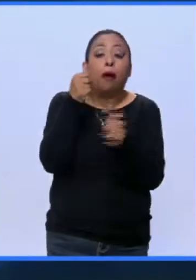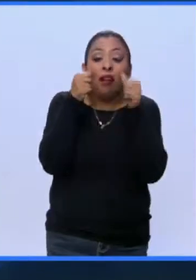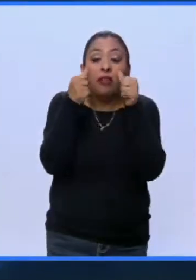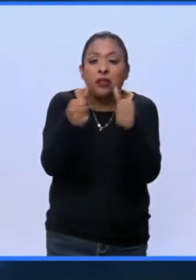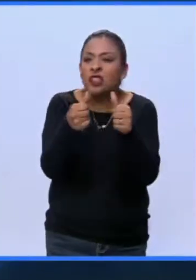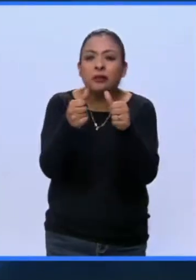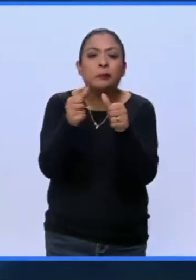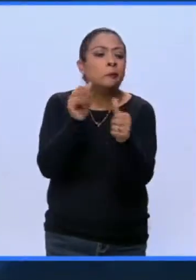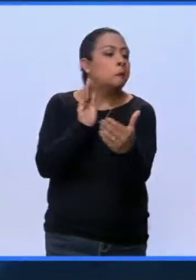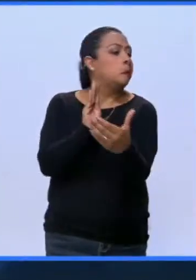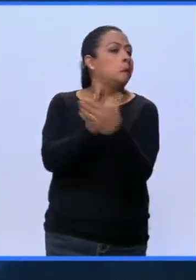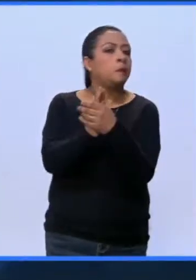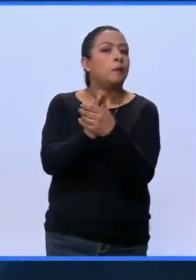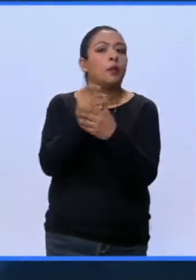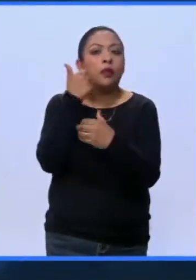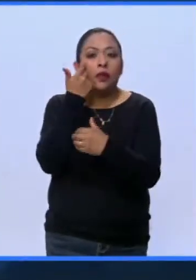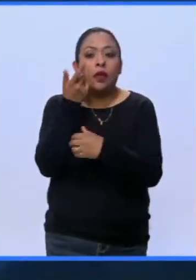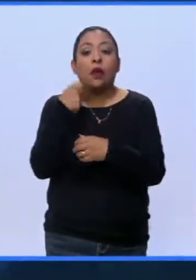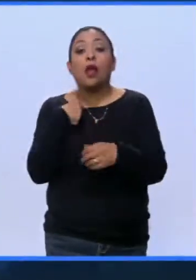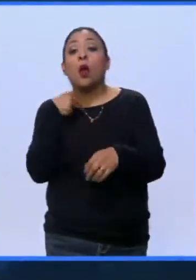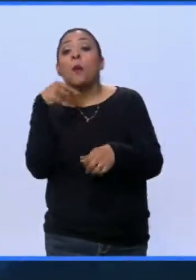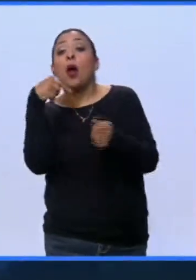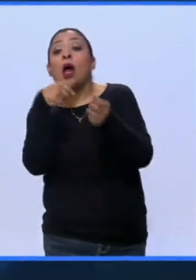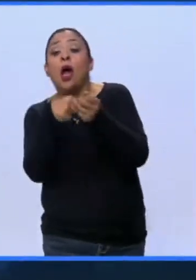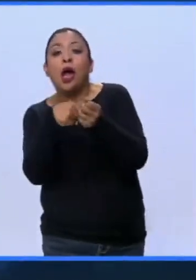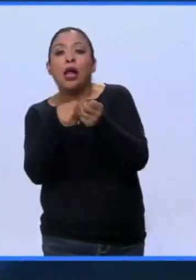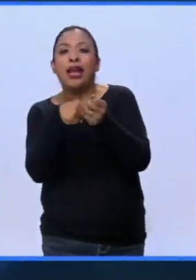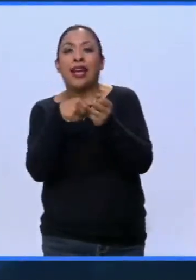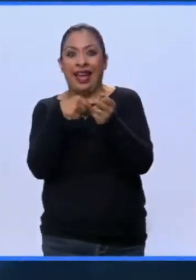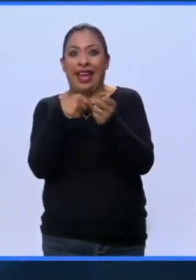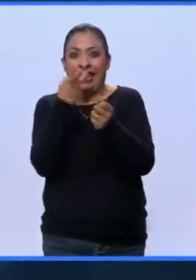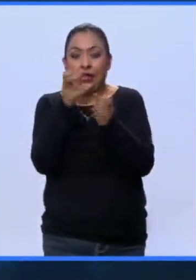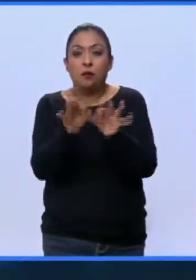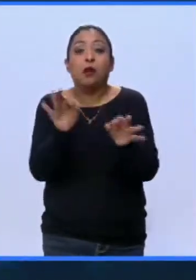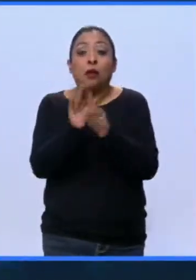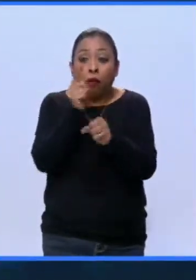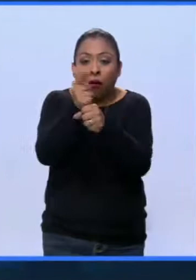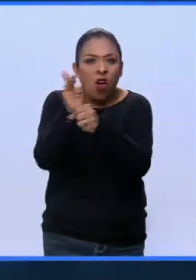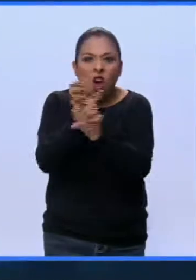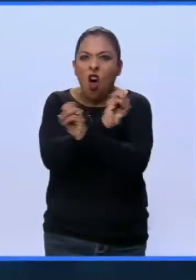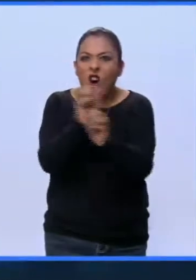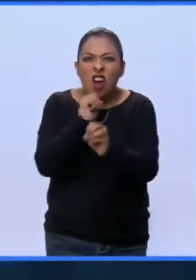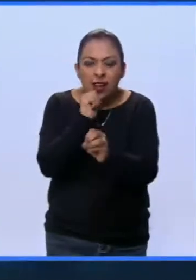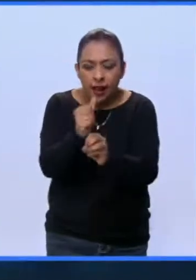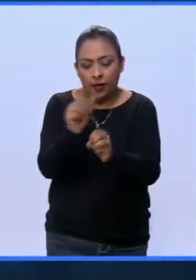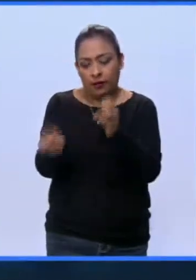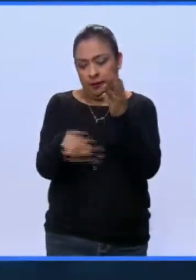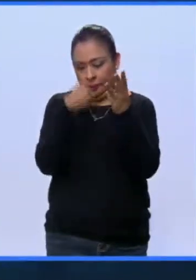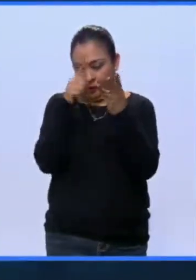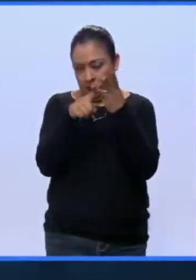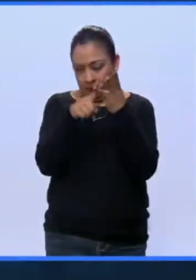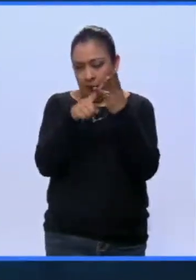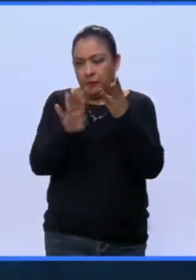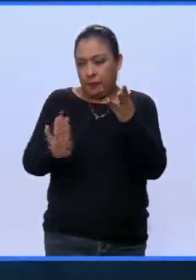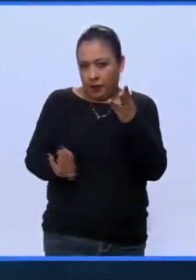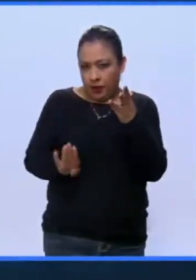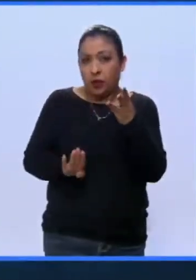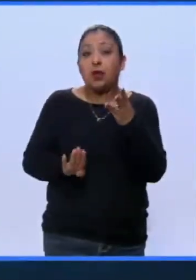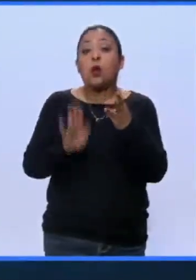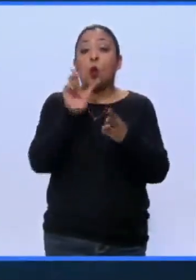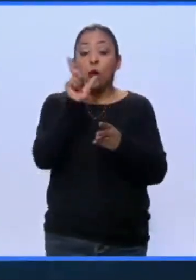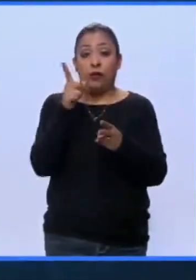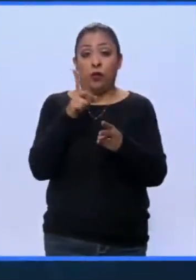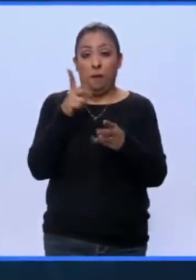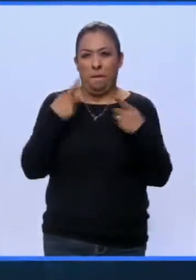Quieren que nadie los conozca y que nadie los encuentre. Se esconde. Y en tercer lugar, por el